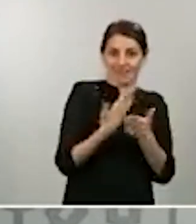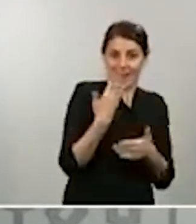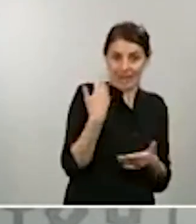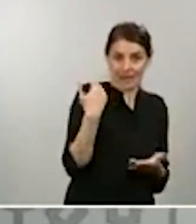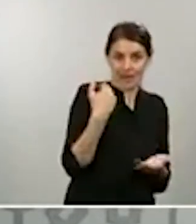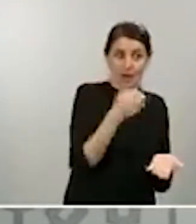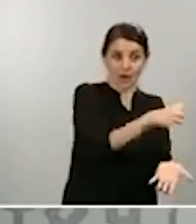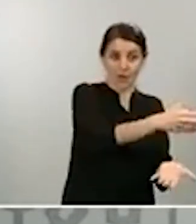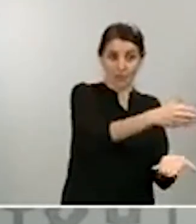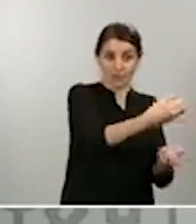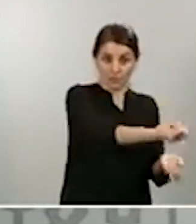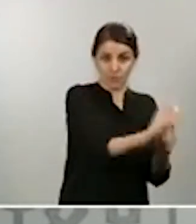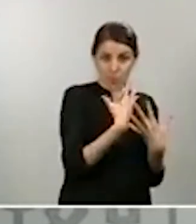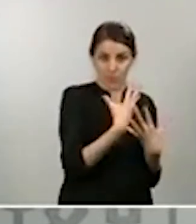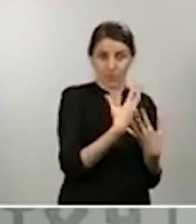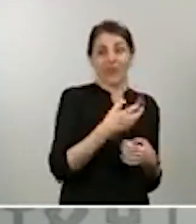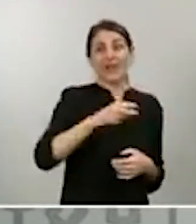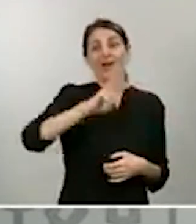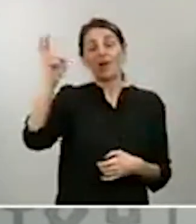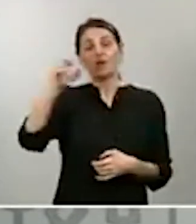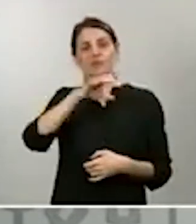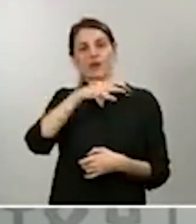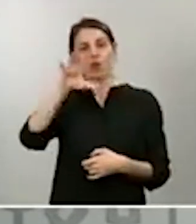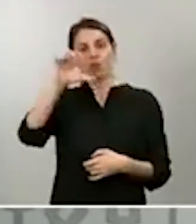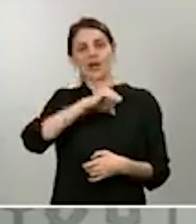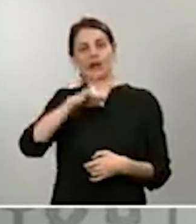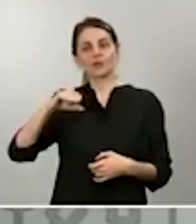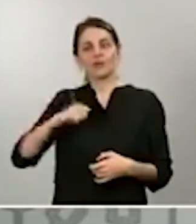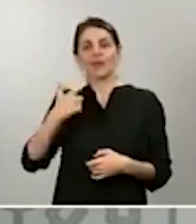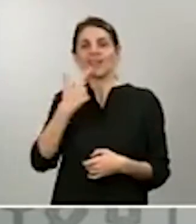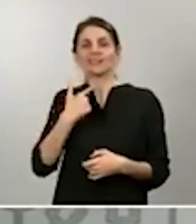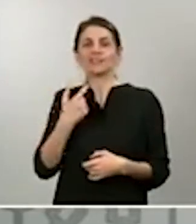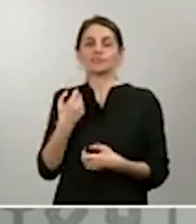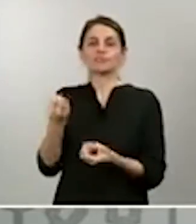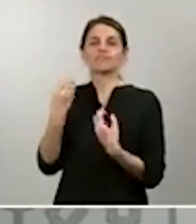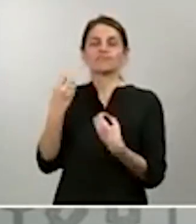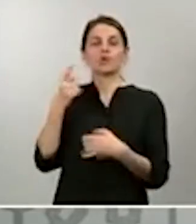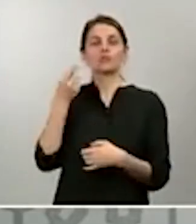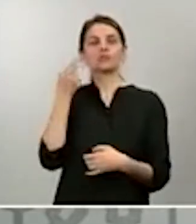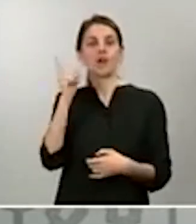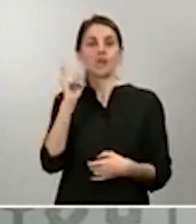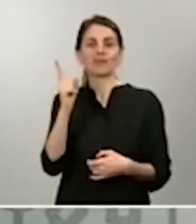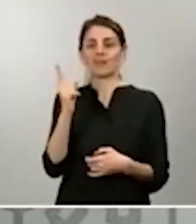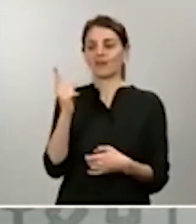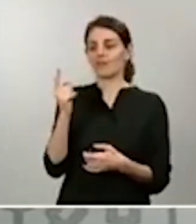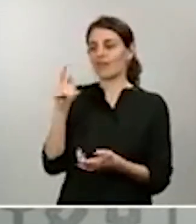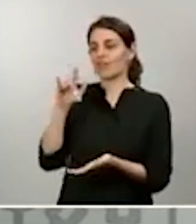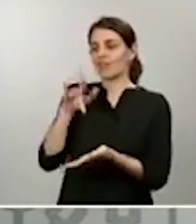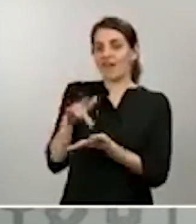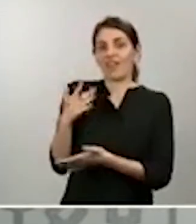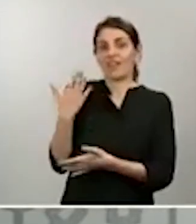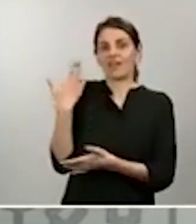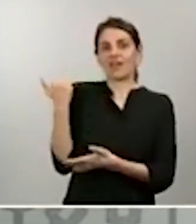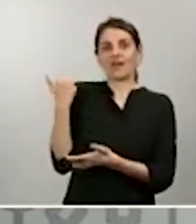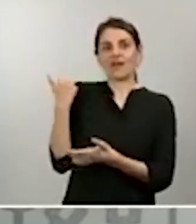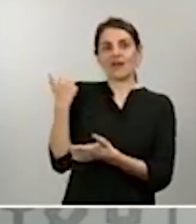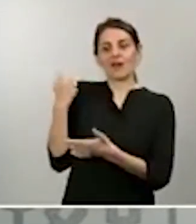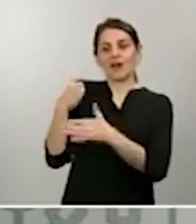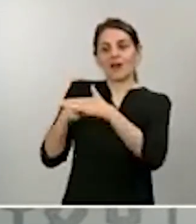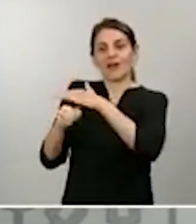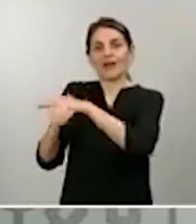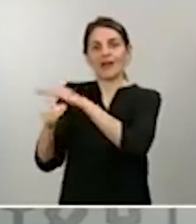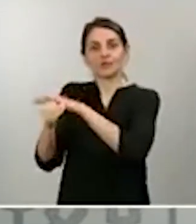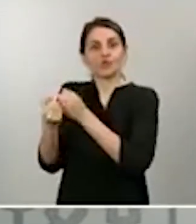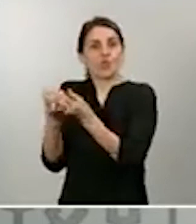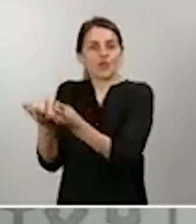señalan los casos que cada día en el día de ayer estaban ingresados en ese